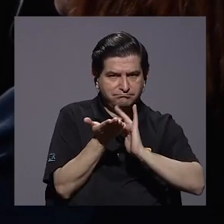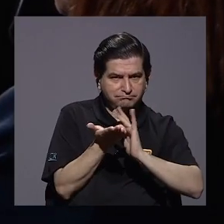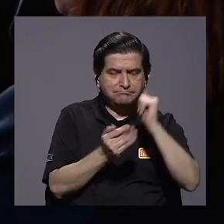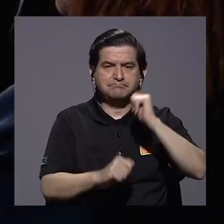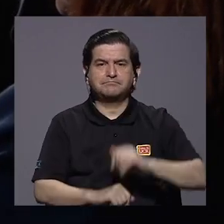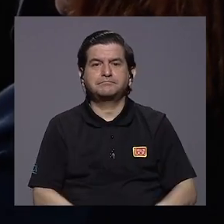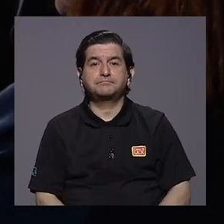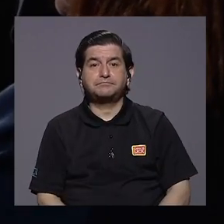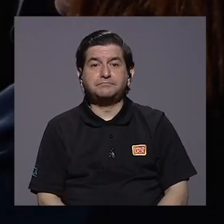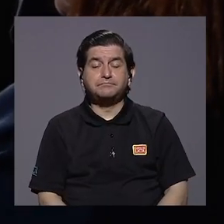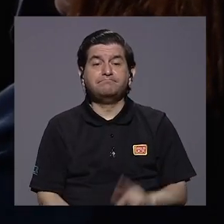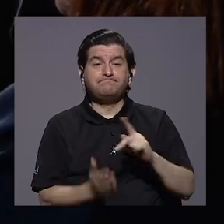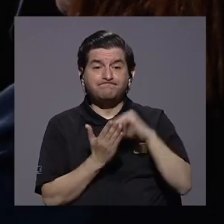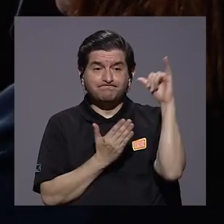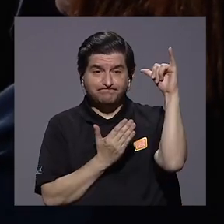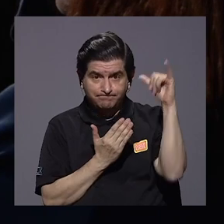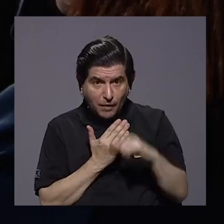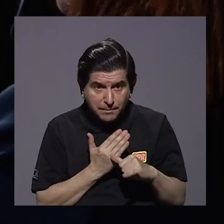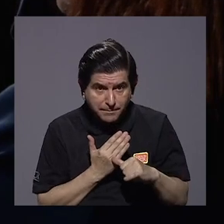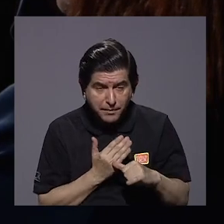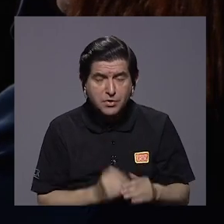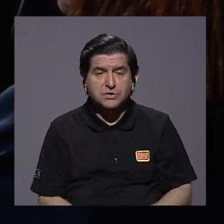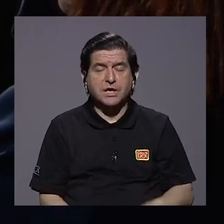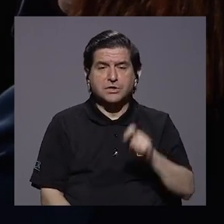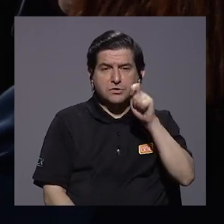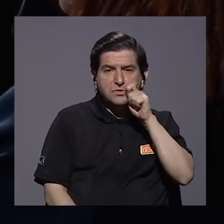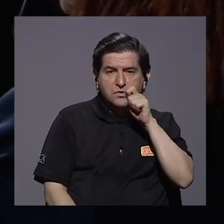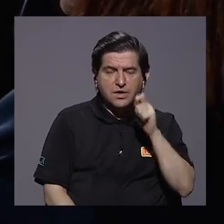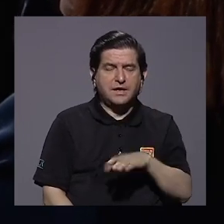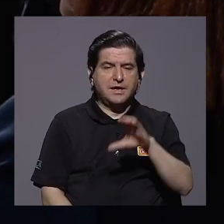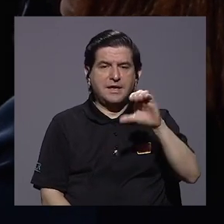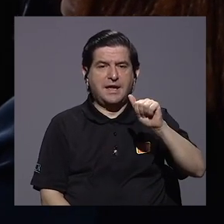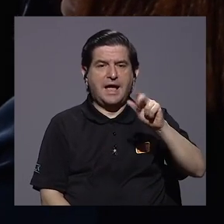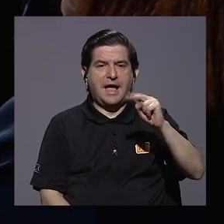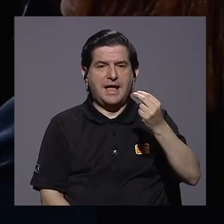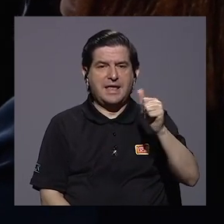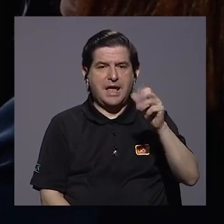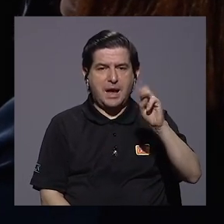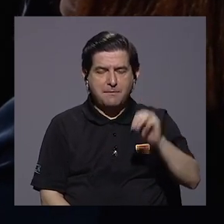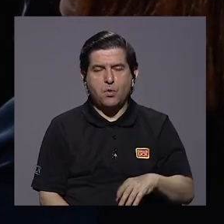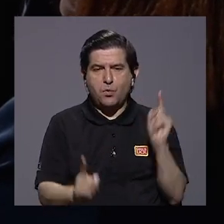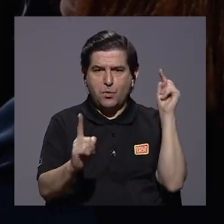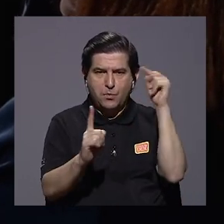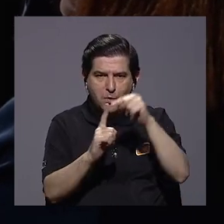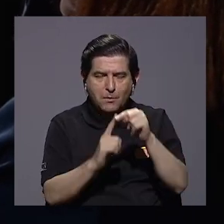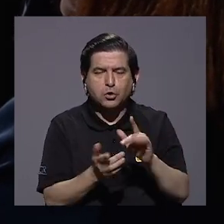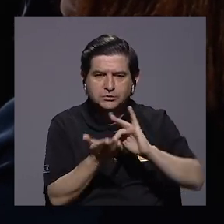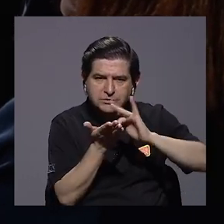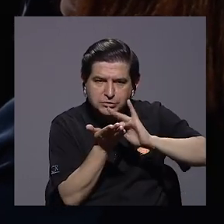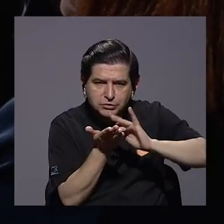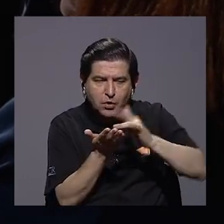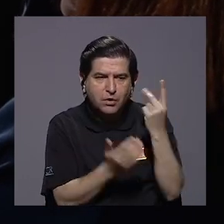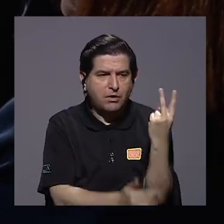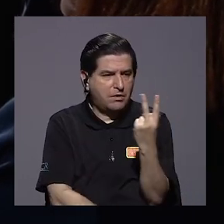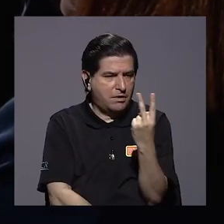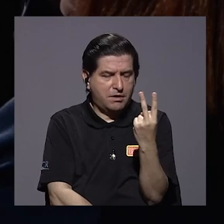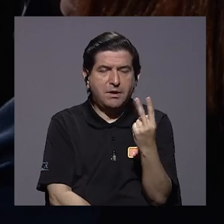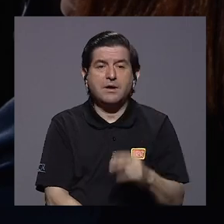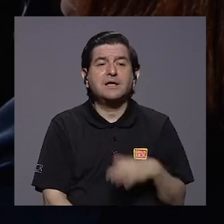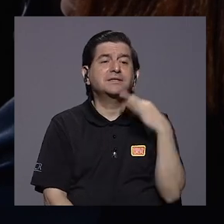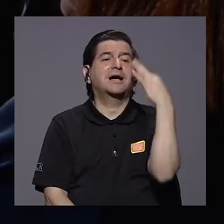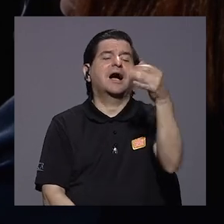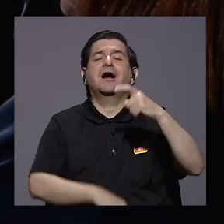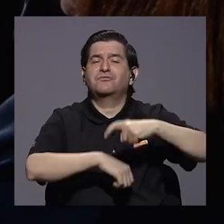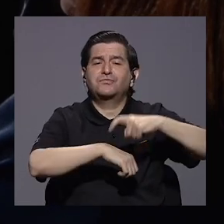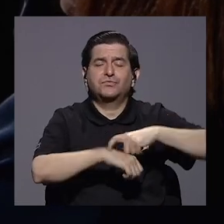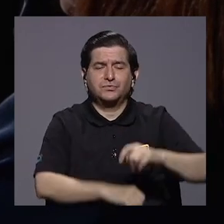cierto es que el proyecto de tanto el cannabis como el cáñamo con fines medicinales serían a